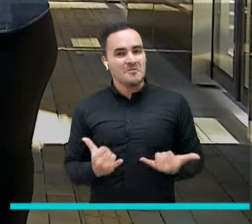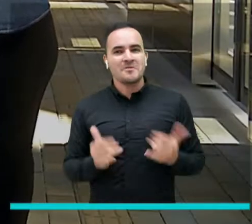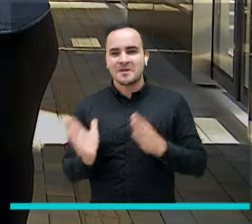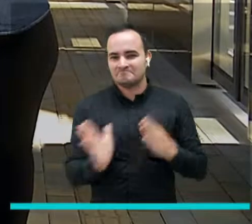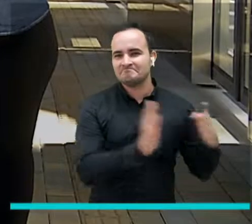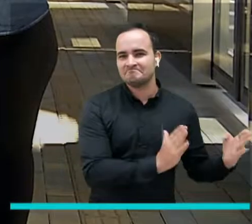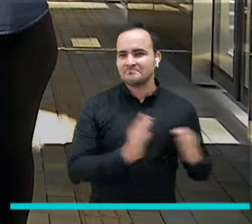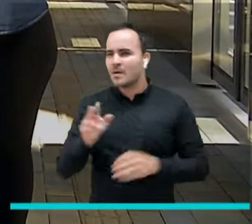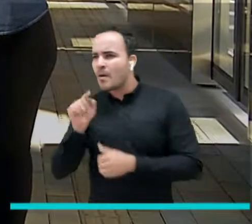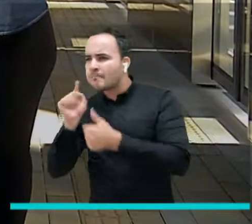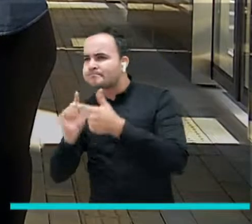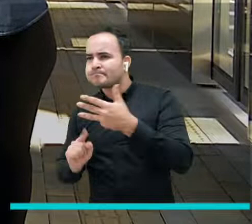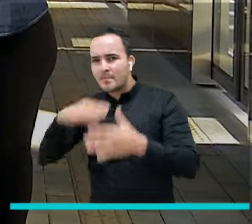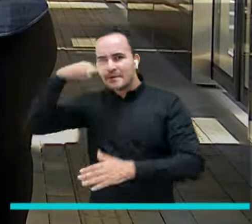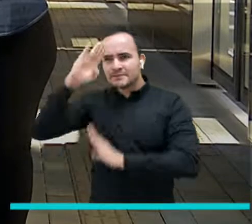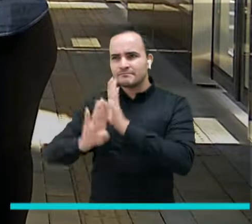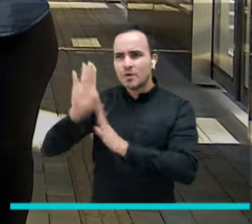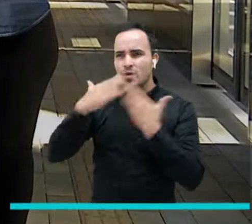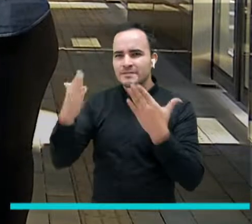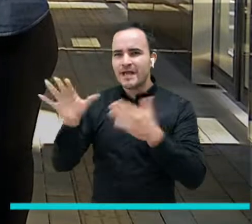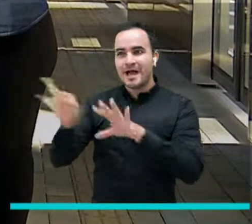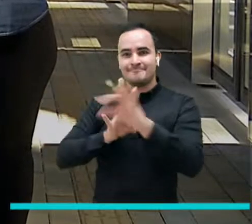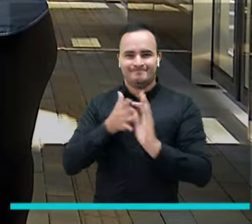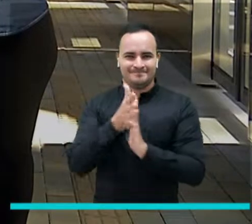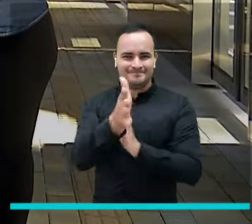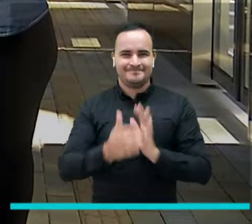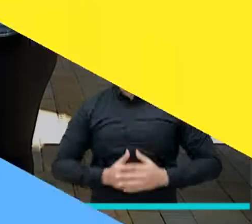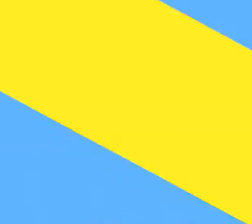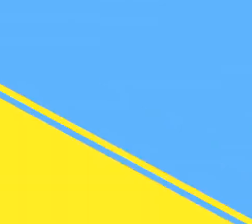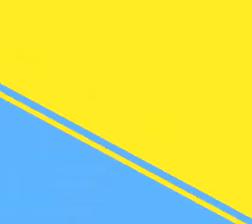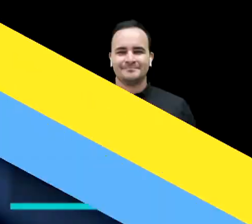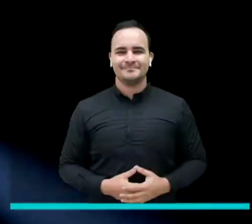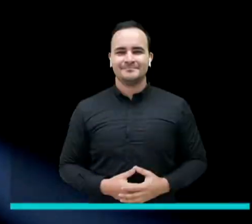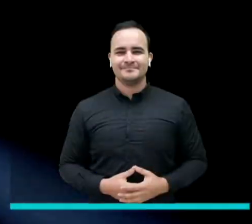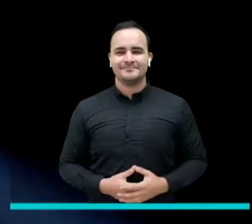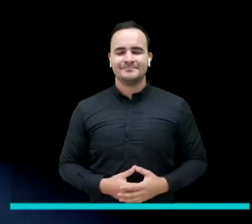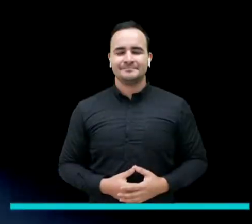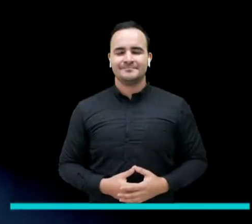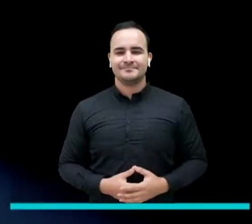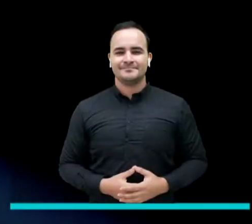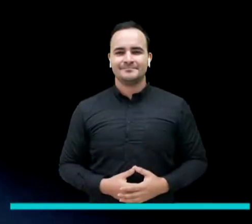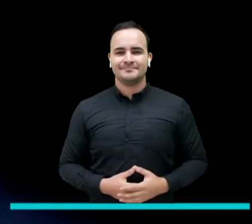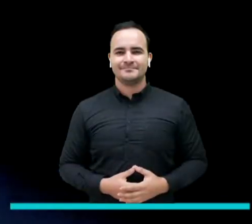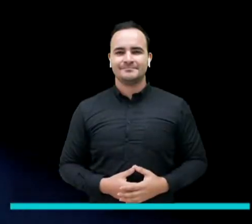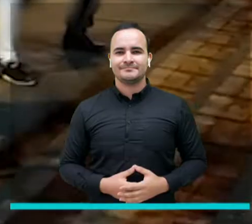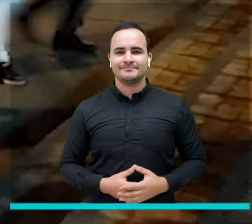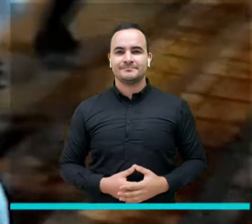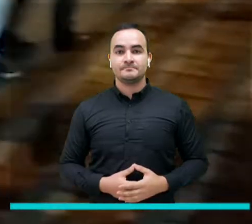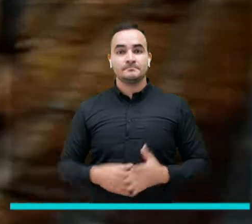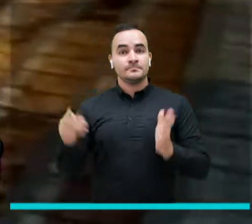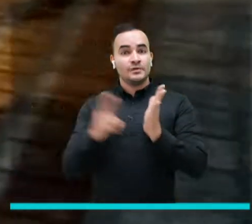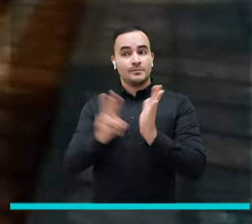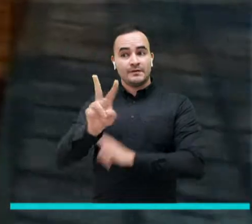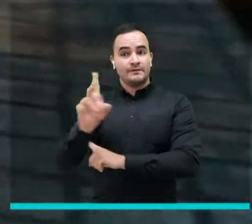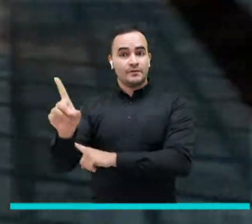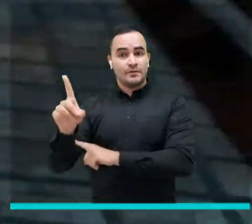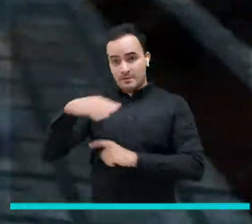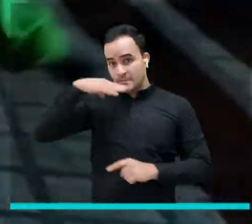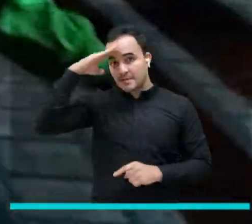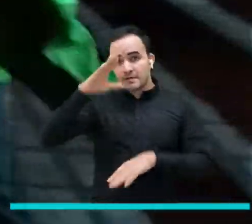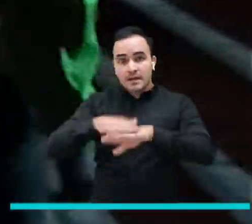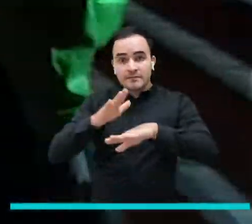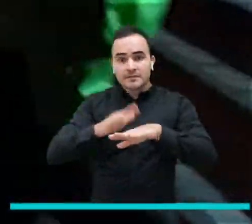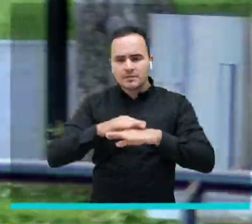momento de conocer otras noticias y hechos destacados de la semana en 2021